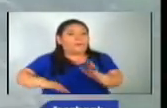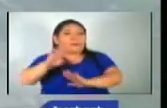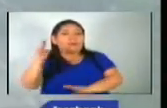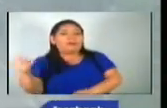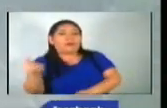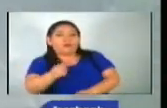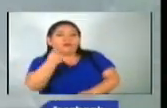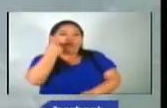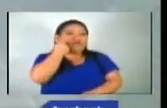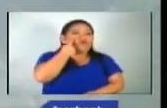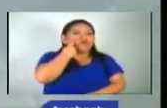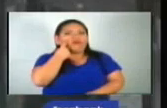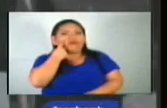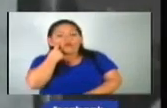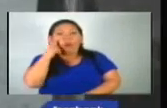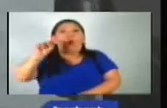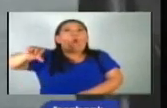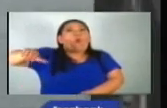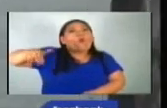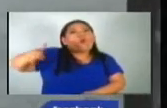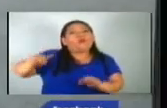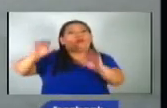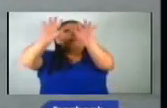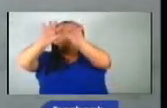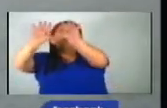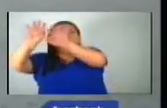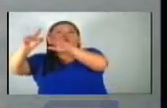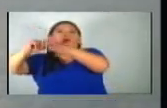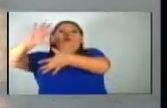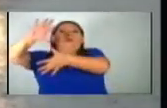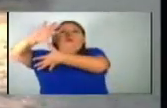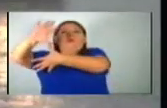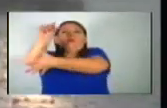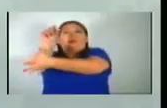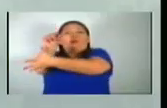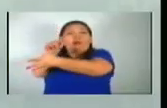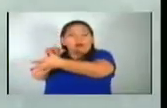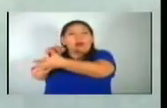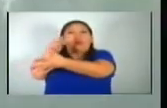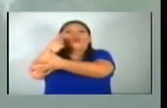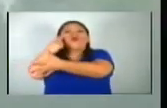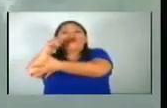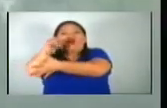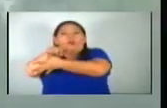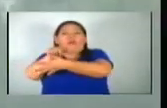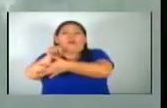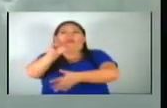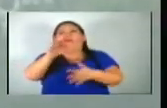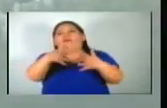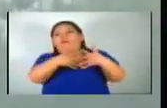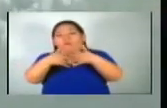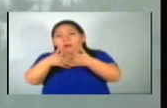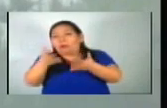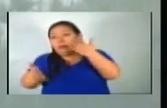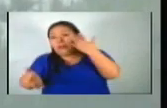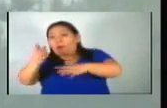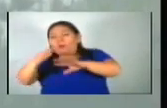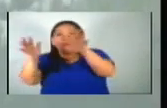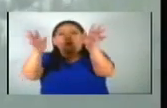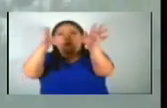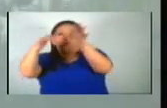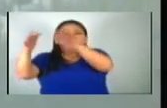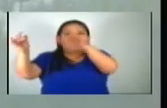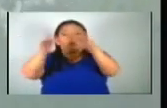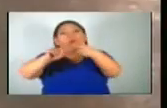siguen monitoreando otros dos sistemas de baja presión en el Atlántico, uno en la península de Florida, con bajas probabilidades de formar un ciclón,